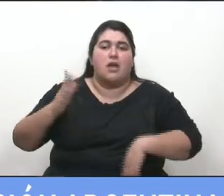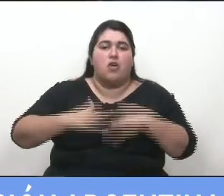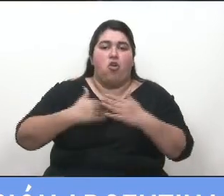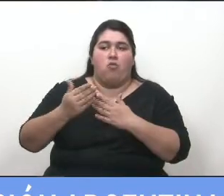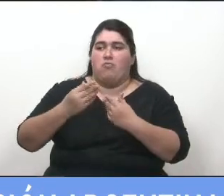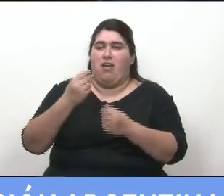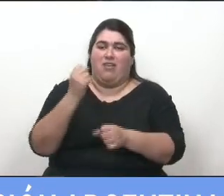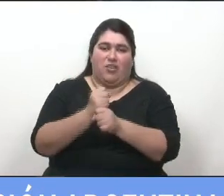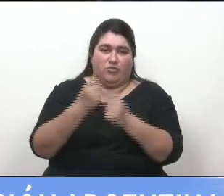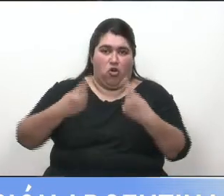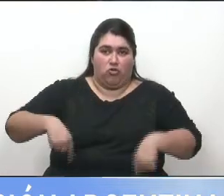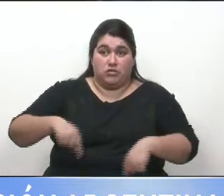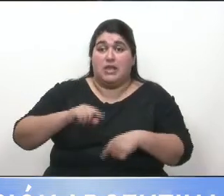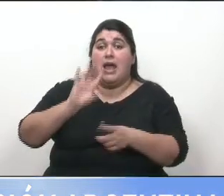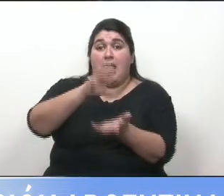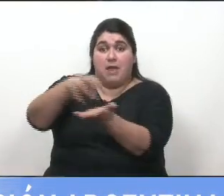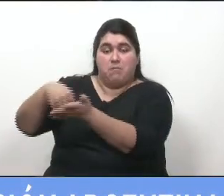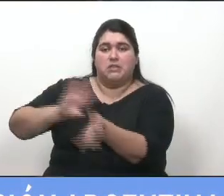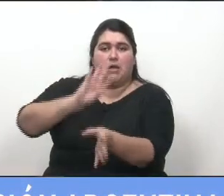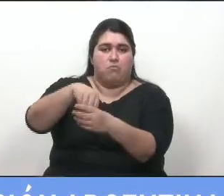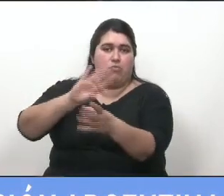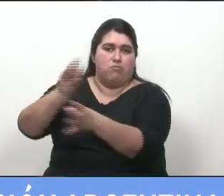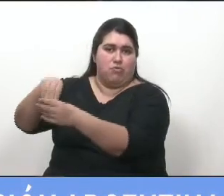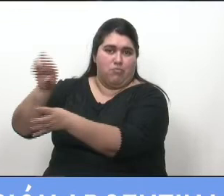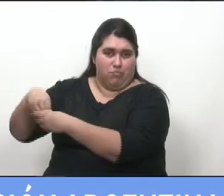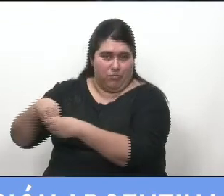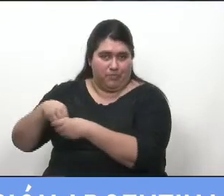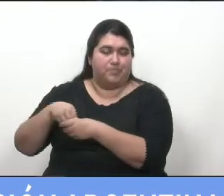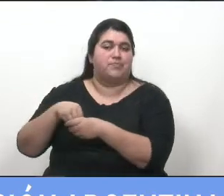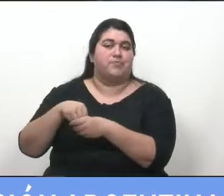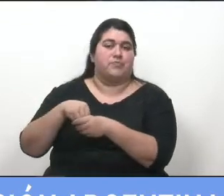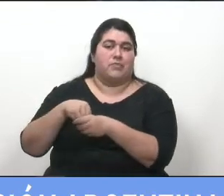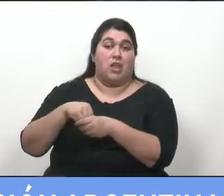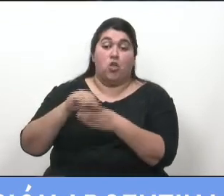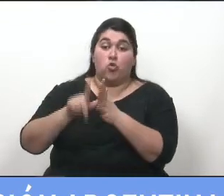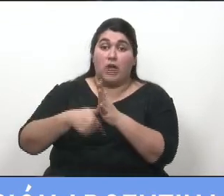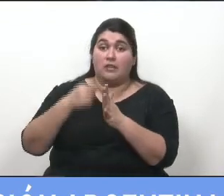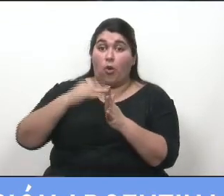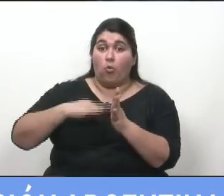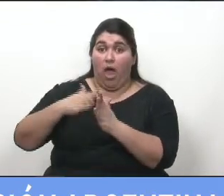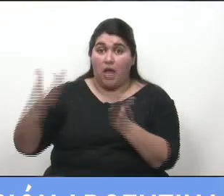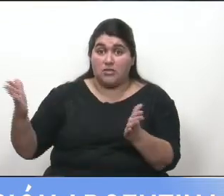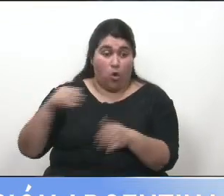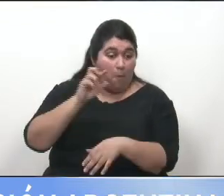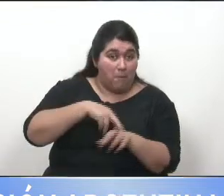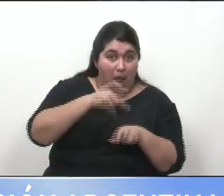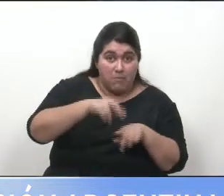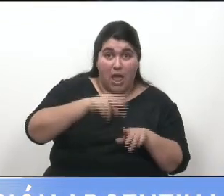en consideración, puesto que por el lapso de un año continuarán percibiéndola.